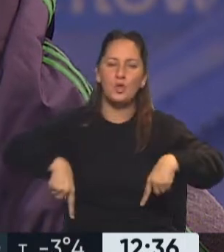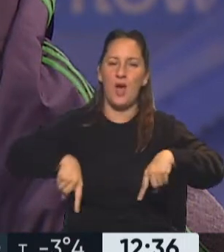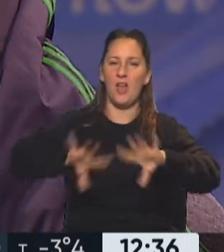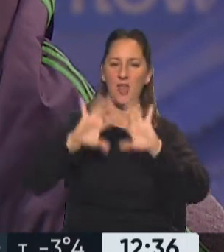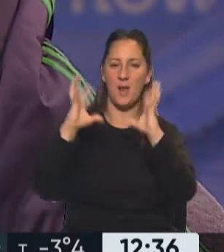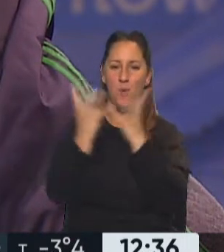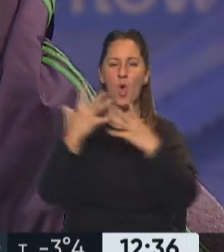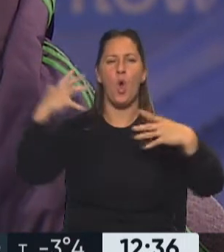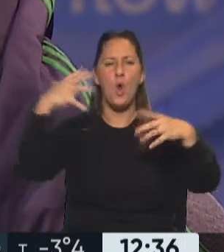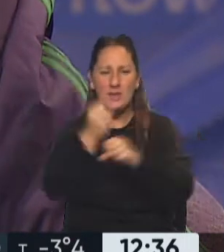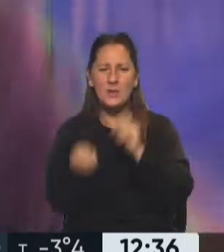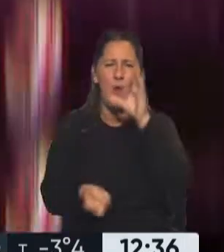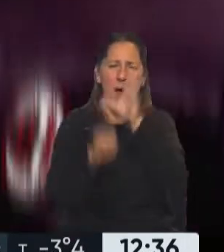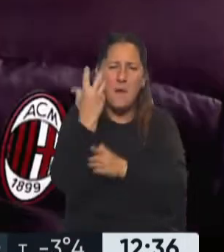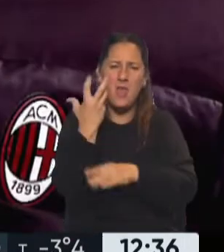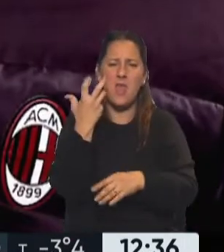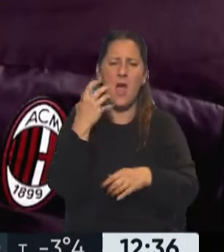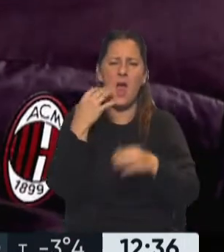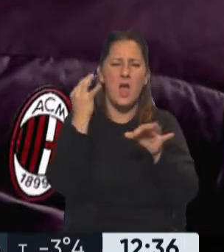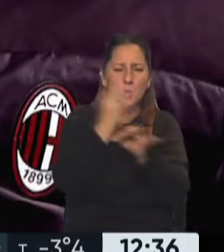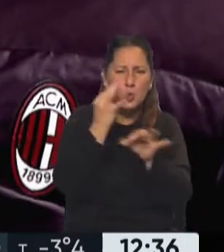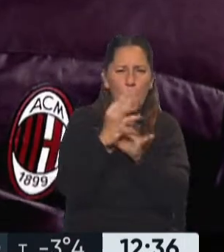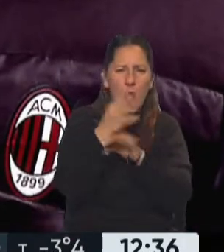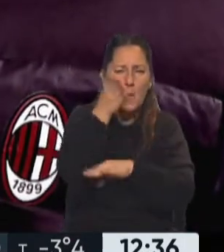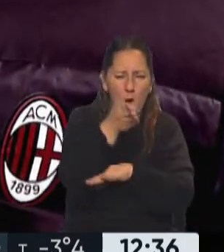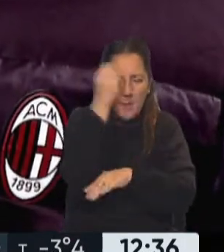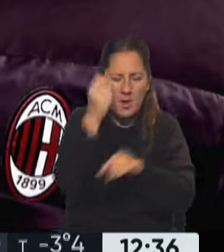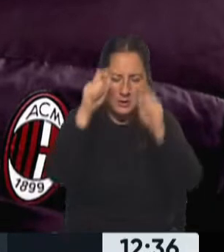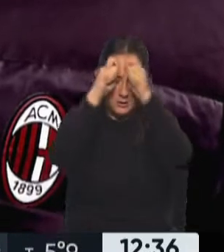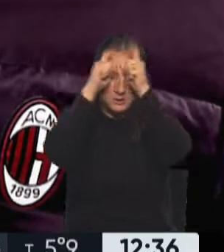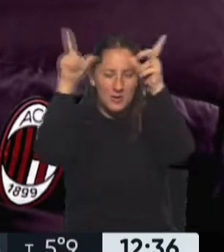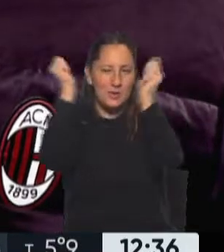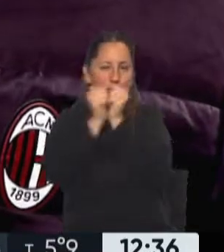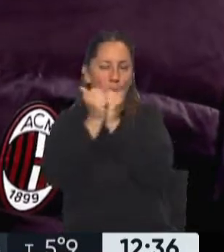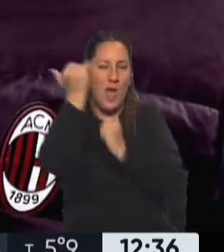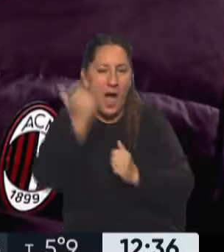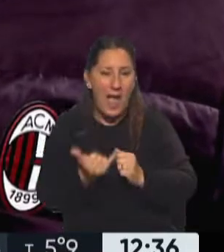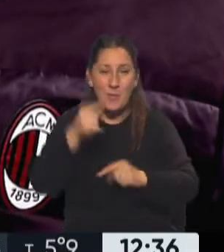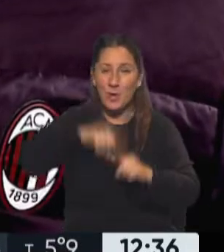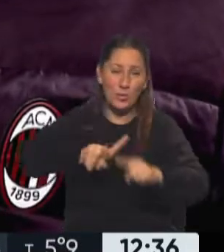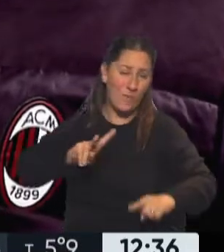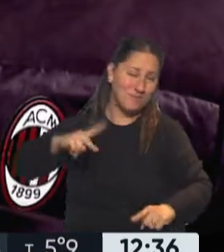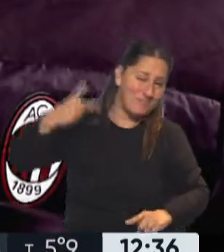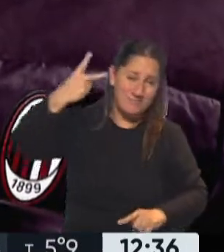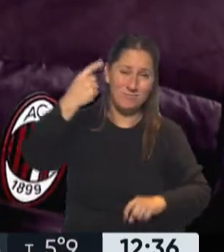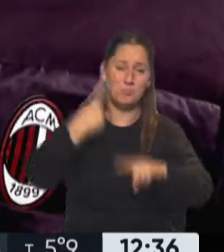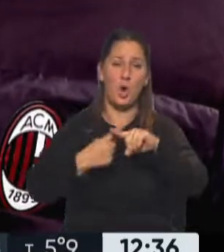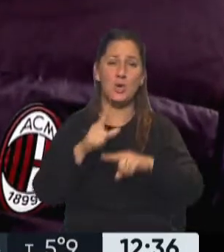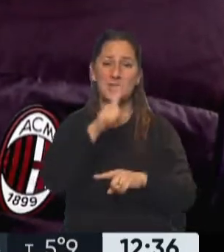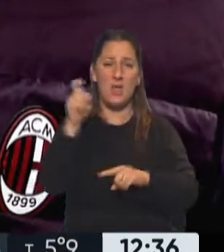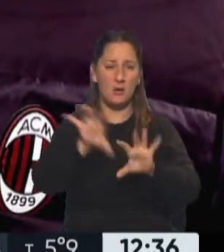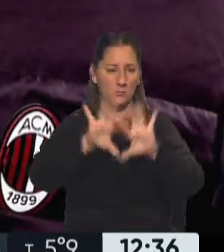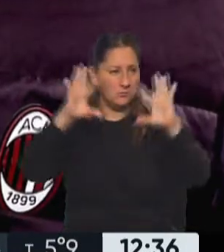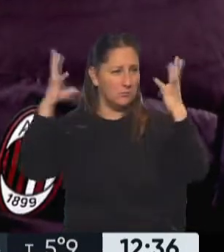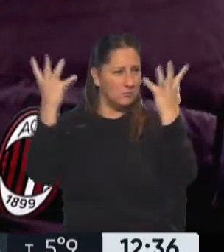en el bondi a la mañana yendo al colegio imaginándome una historia en mi cabeza. Esto es lo mismo, pero multiplicado por 100. En donde estás en un universo